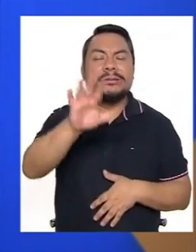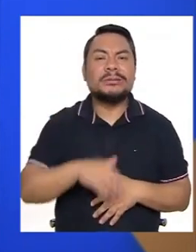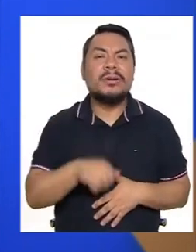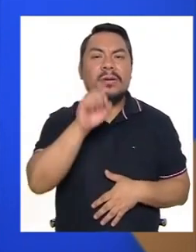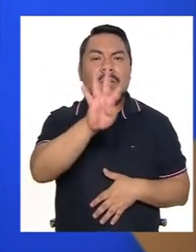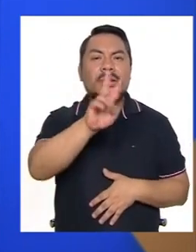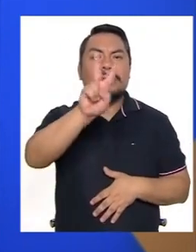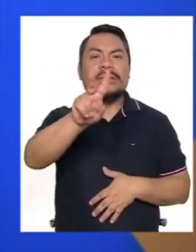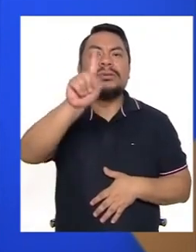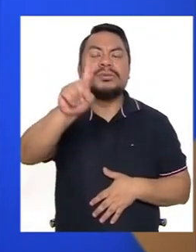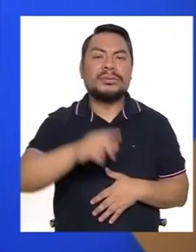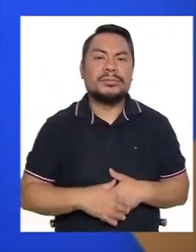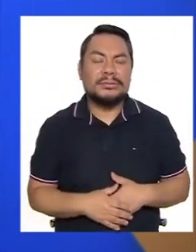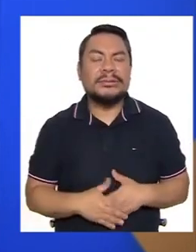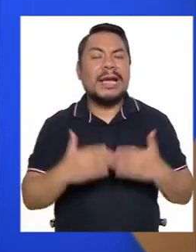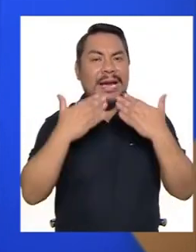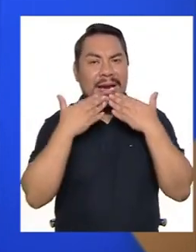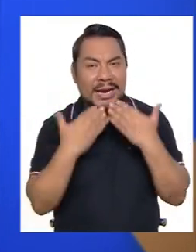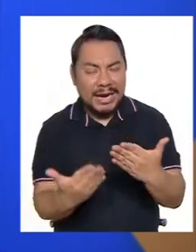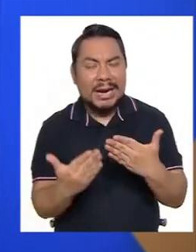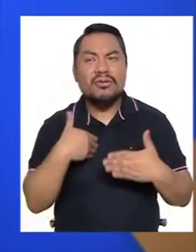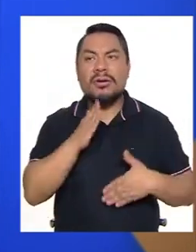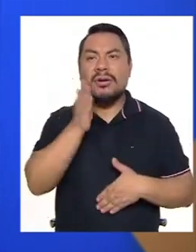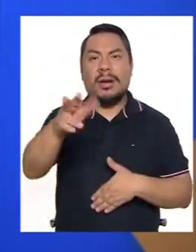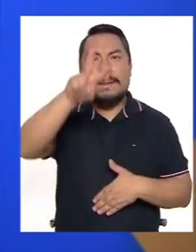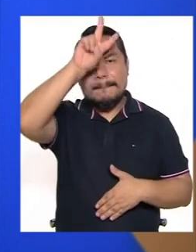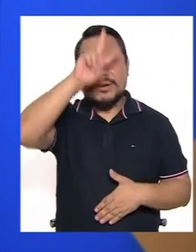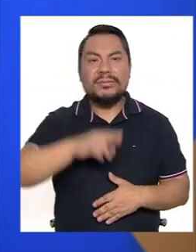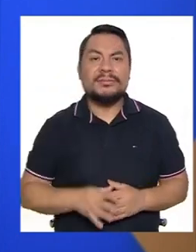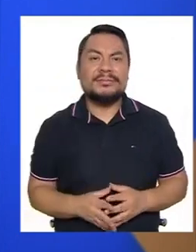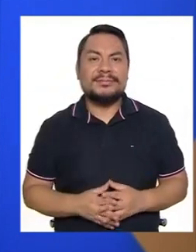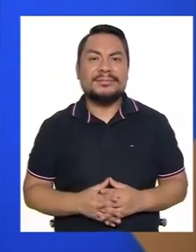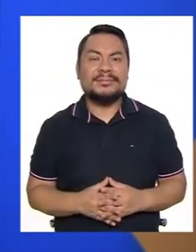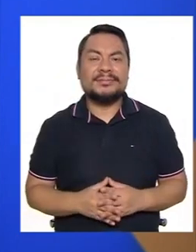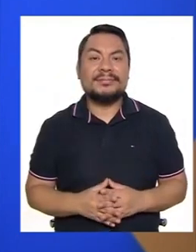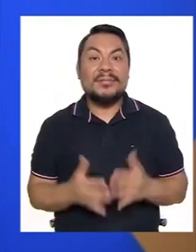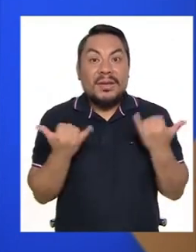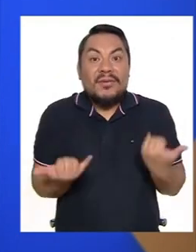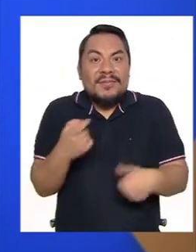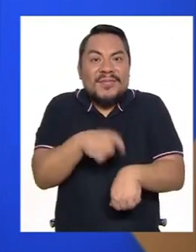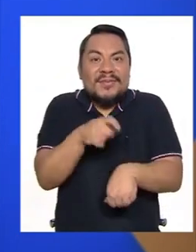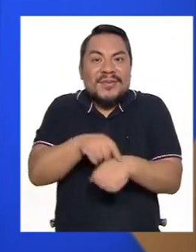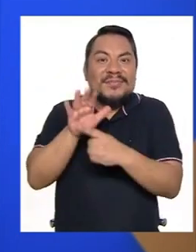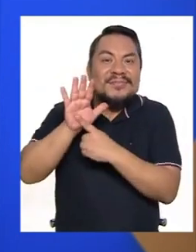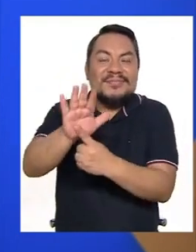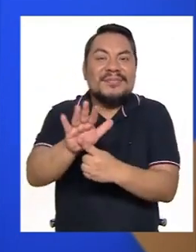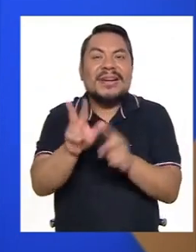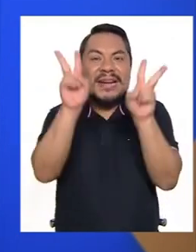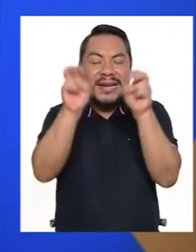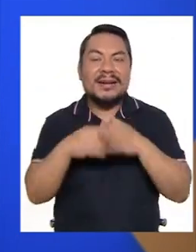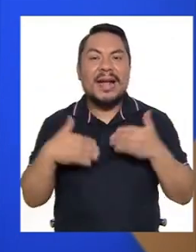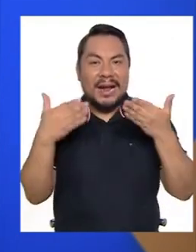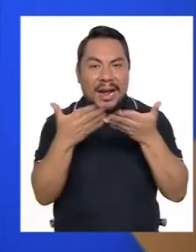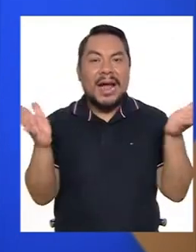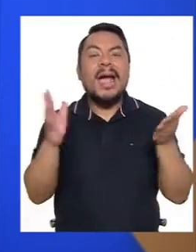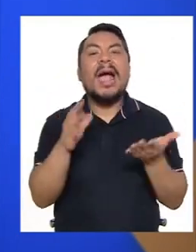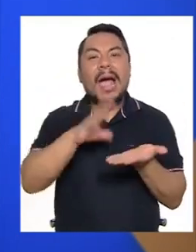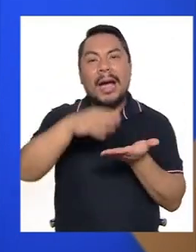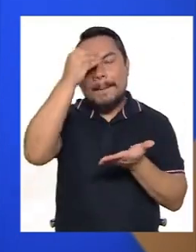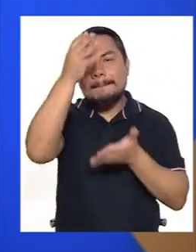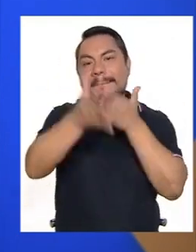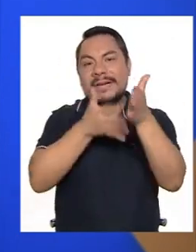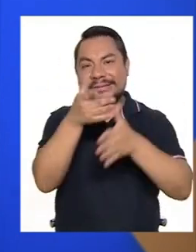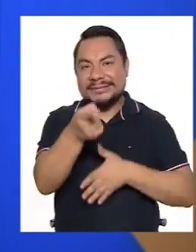-421. Gracias, Yo Voy Perú. Y es momento de presentar la secuencia, aprendiendo